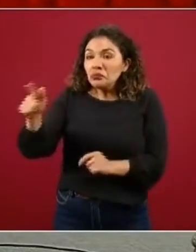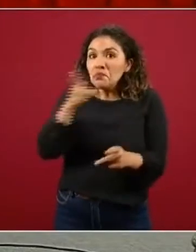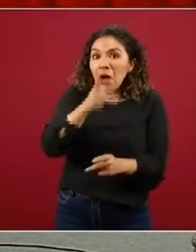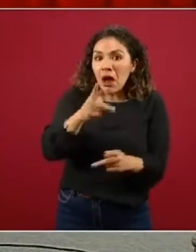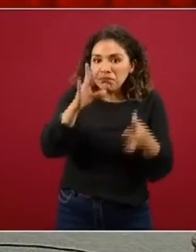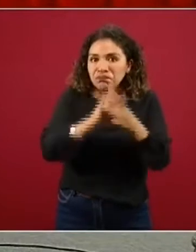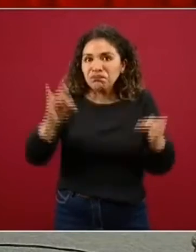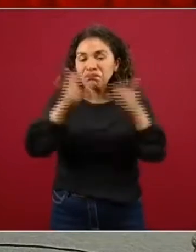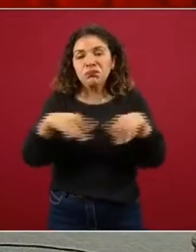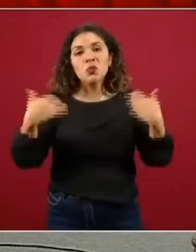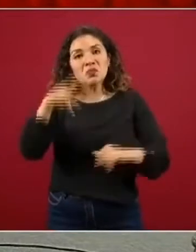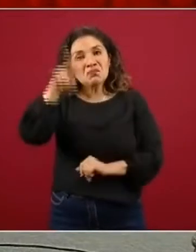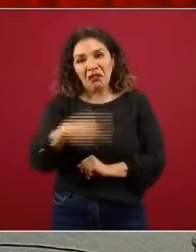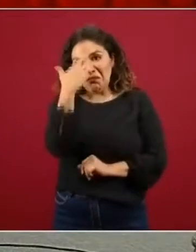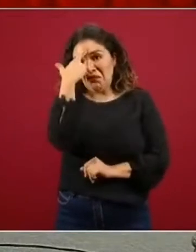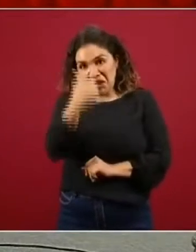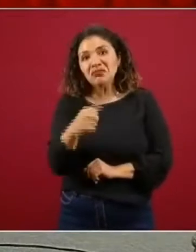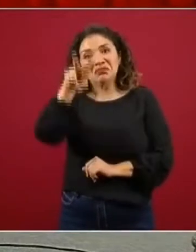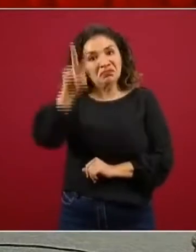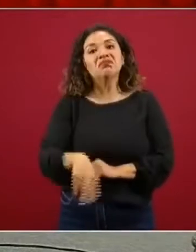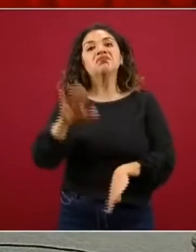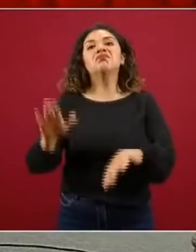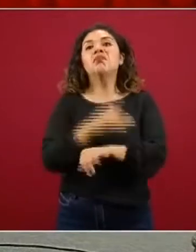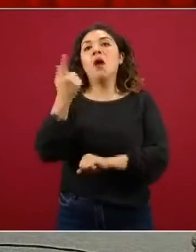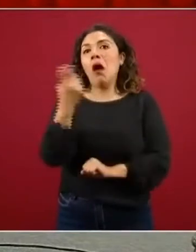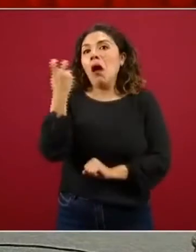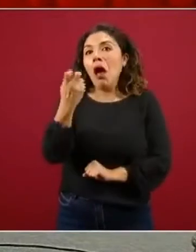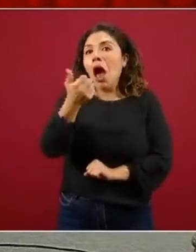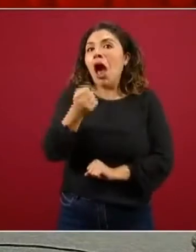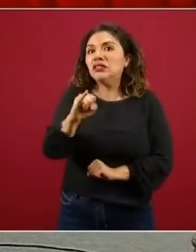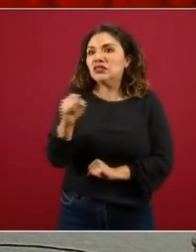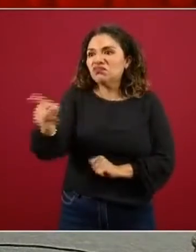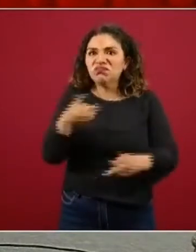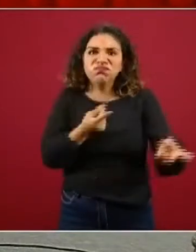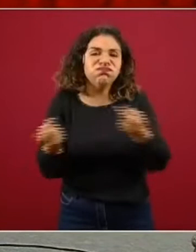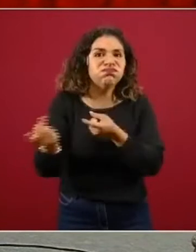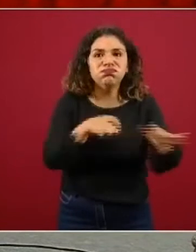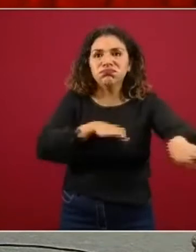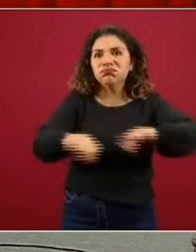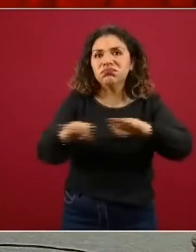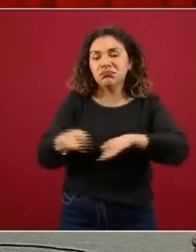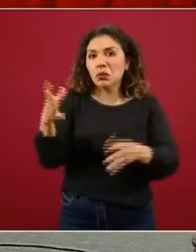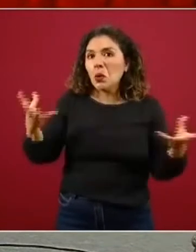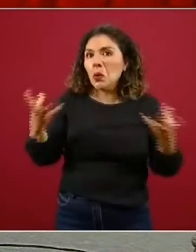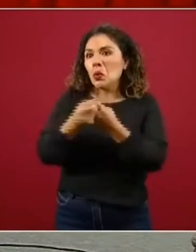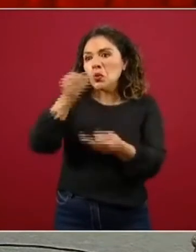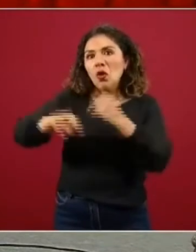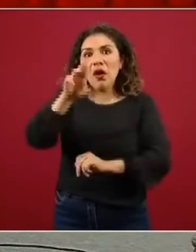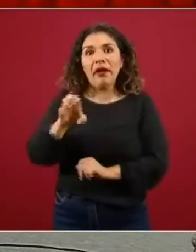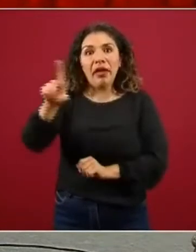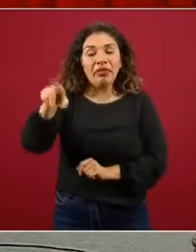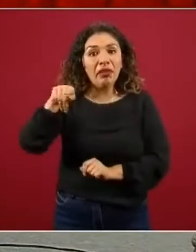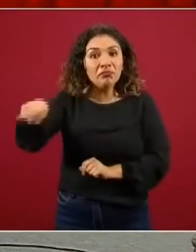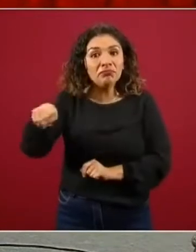están llenas de verdad porque así fue el comportamiento de Maritera y de toda la red